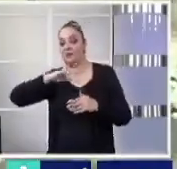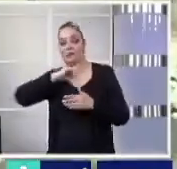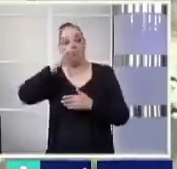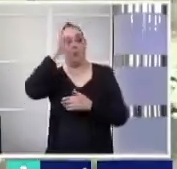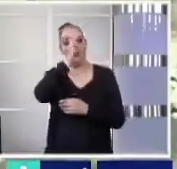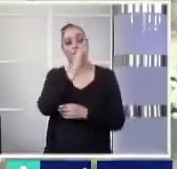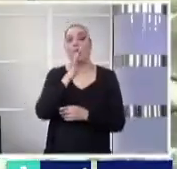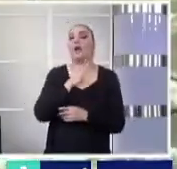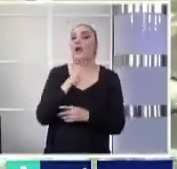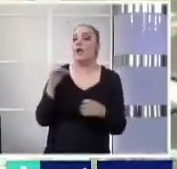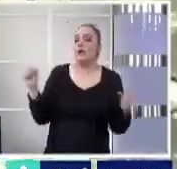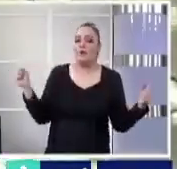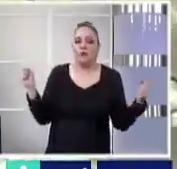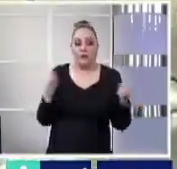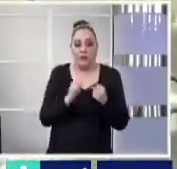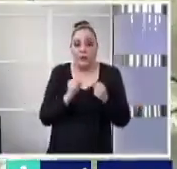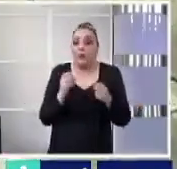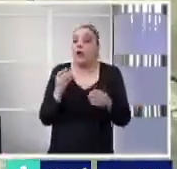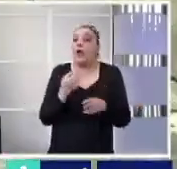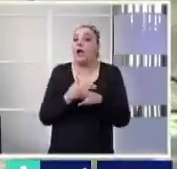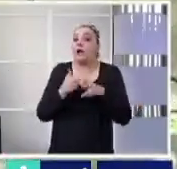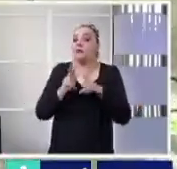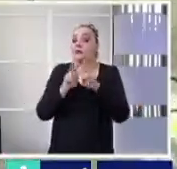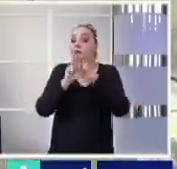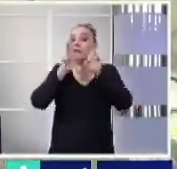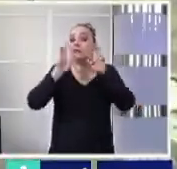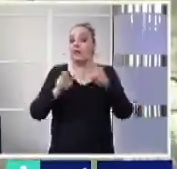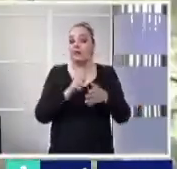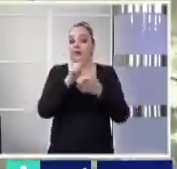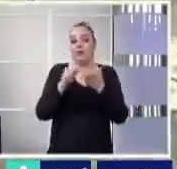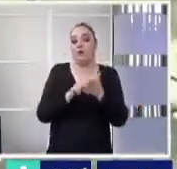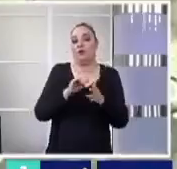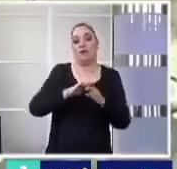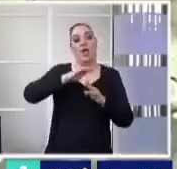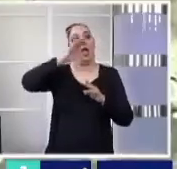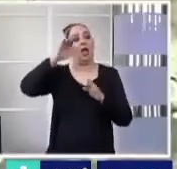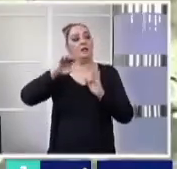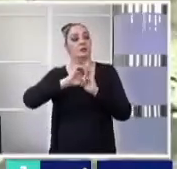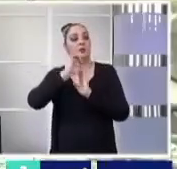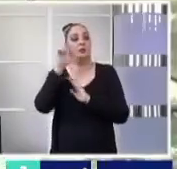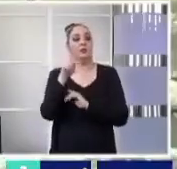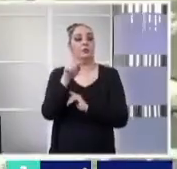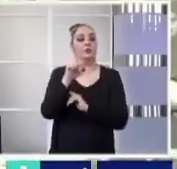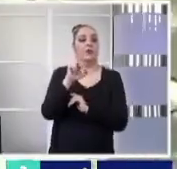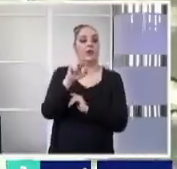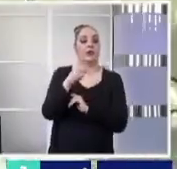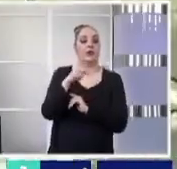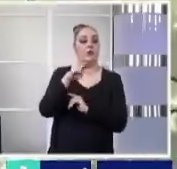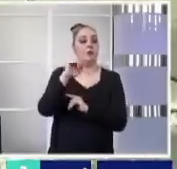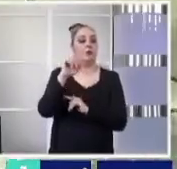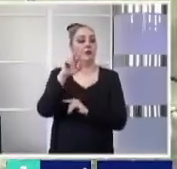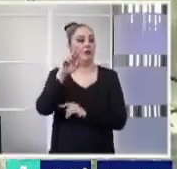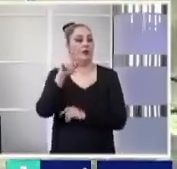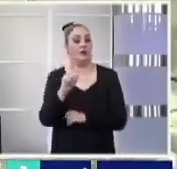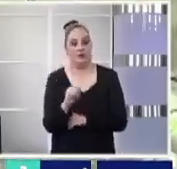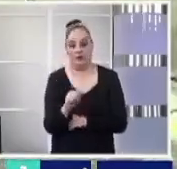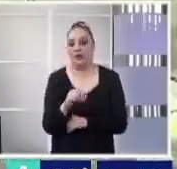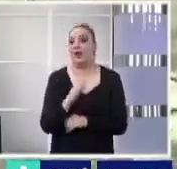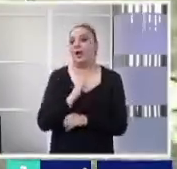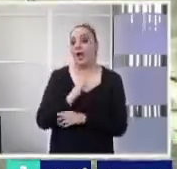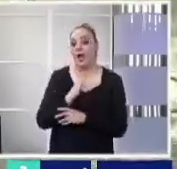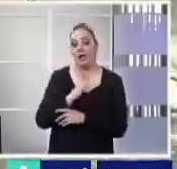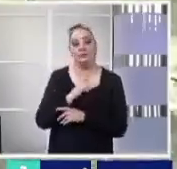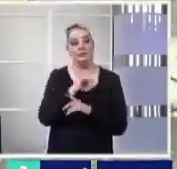muy frío, agélido, especialmente en partes altas en la sierra Tarahumara y esta tormenta invernal tiende a desplazarse